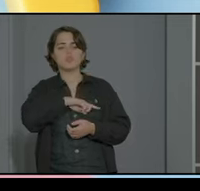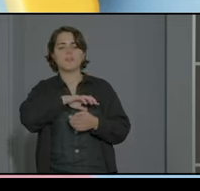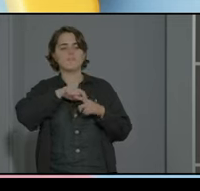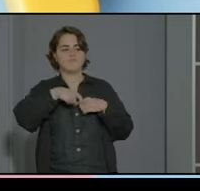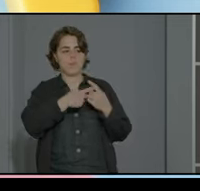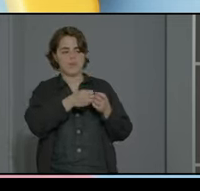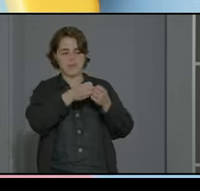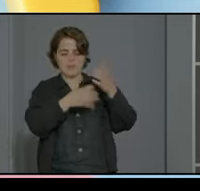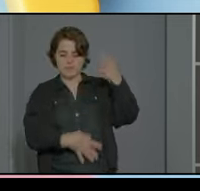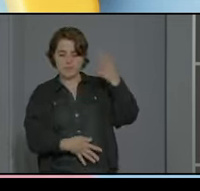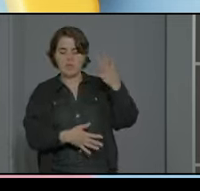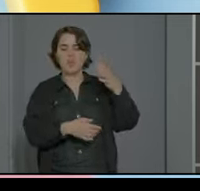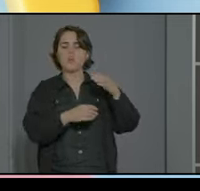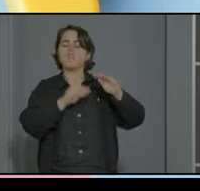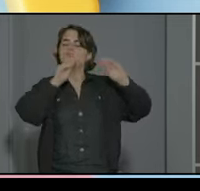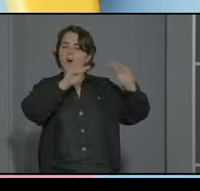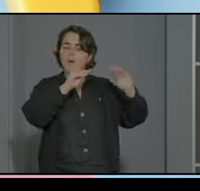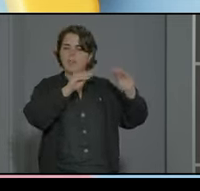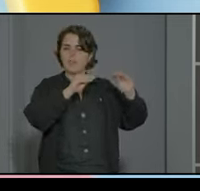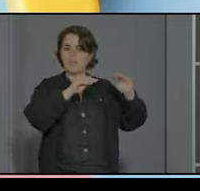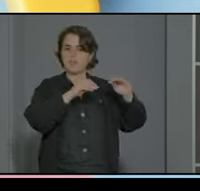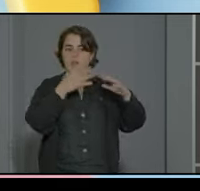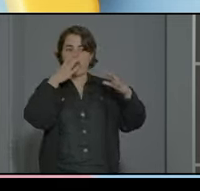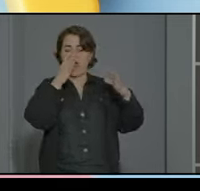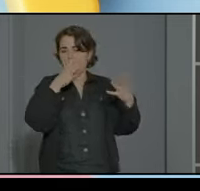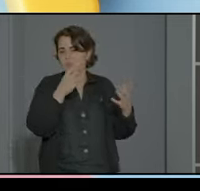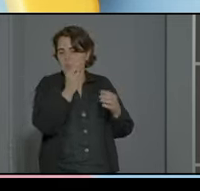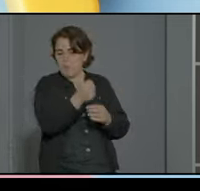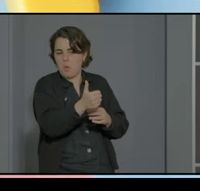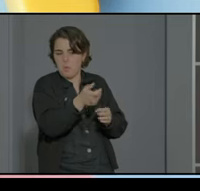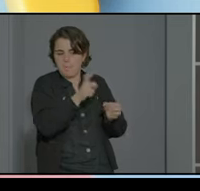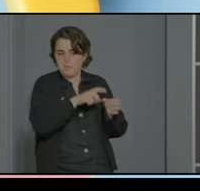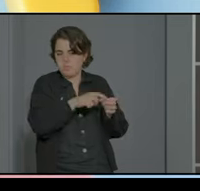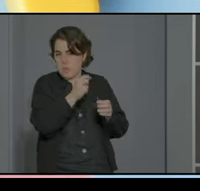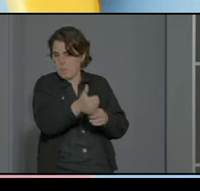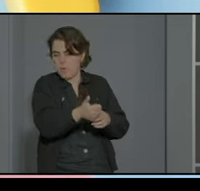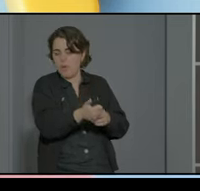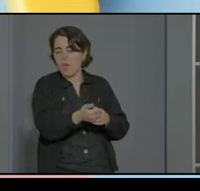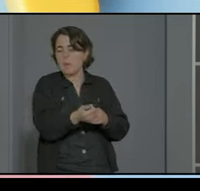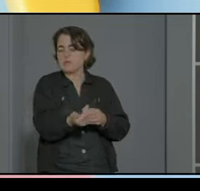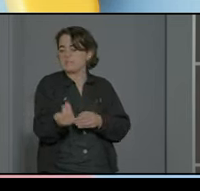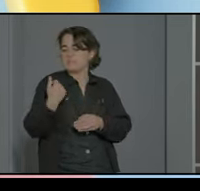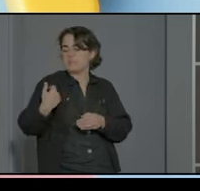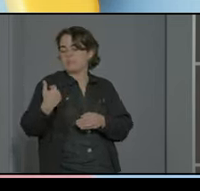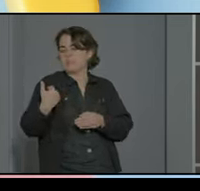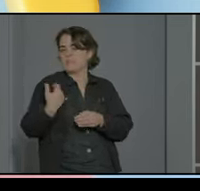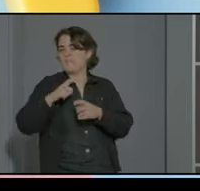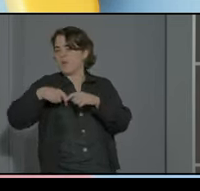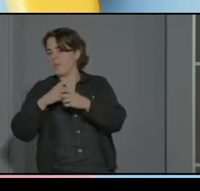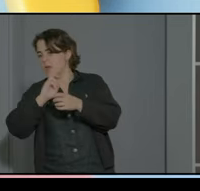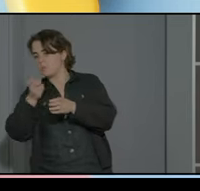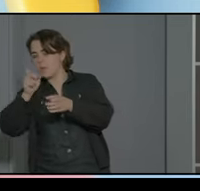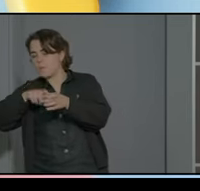familias que habían hecho esta formación de esas ya quedan poquitas y últimamente están participando otras que